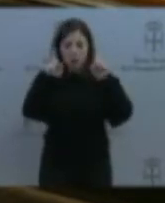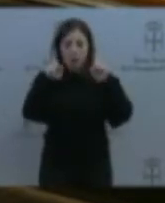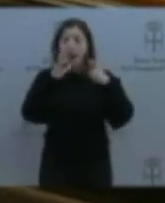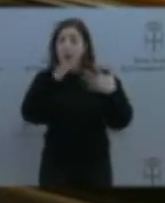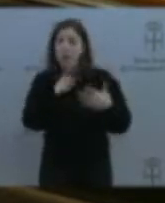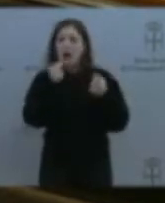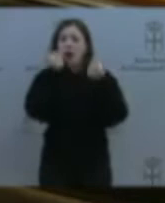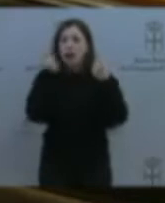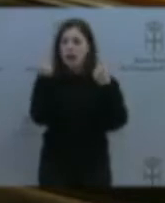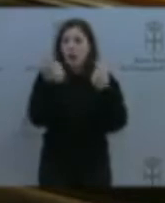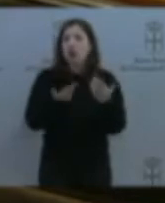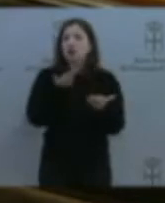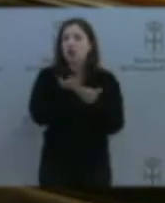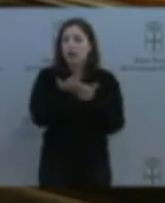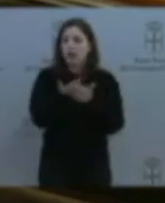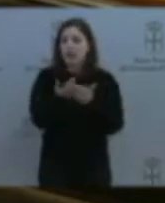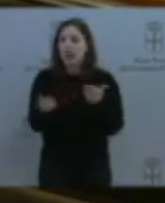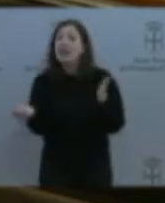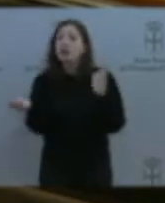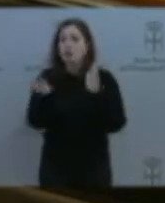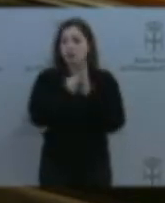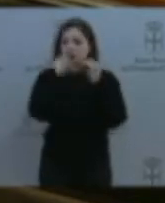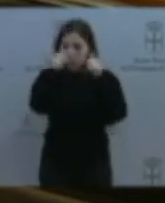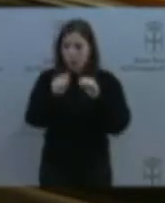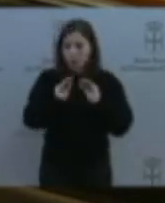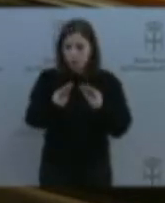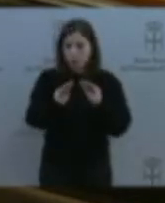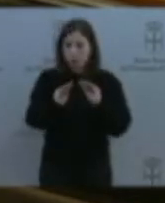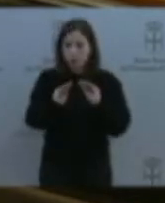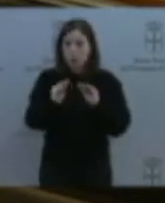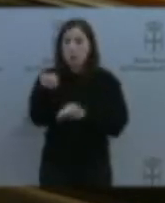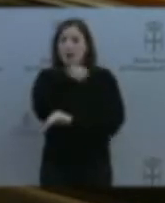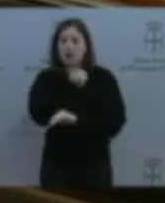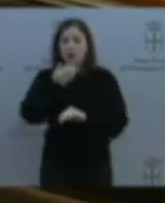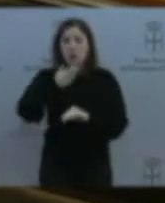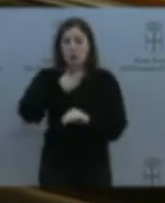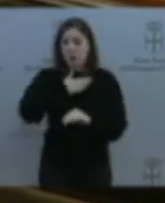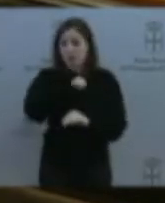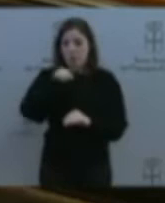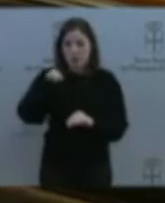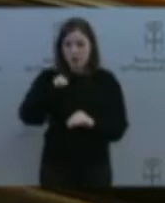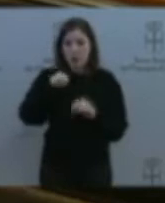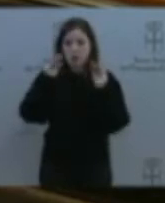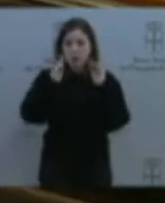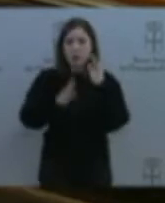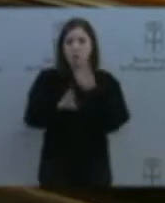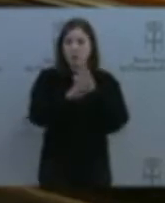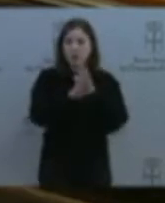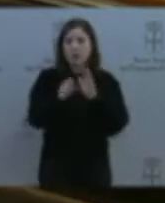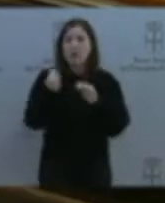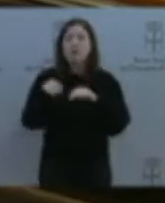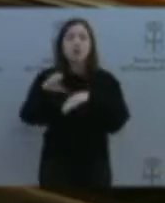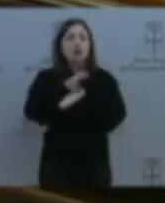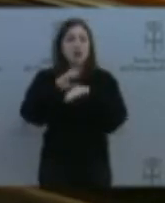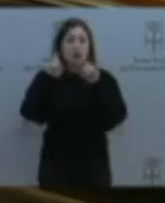sotitulación en el sotregistro personal de formación permanente, la propia Consejería de Educación recházala. La Consejería de Educación,